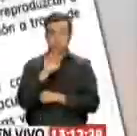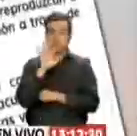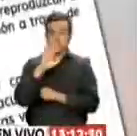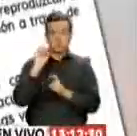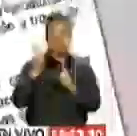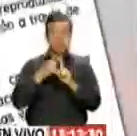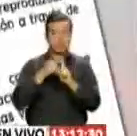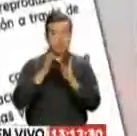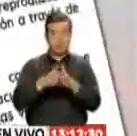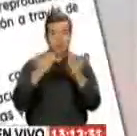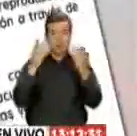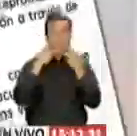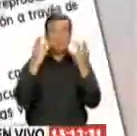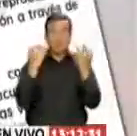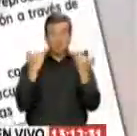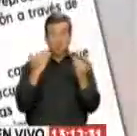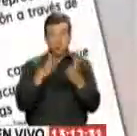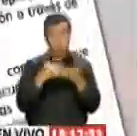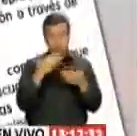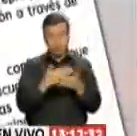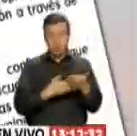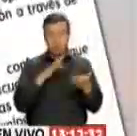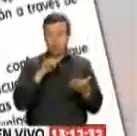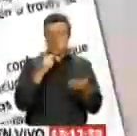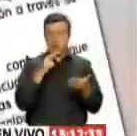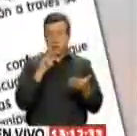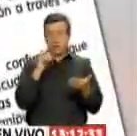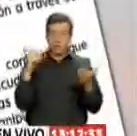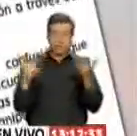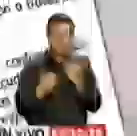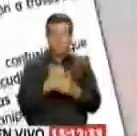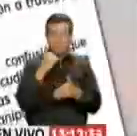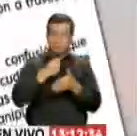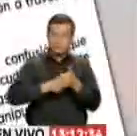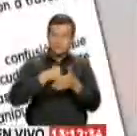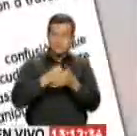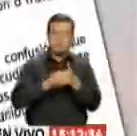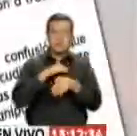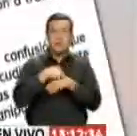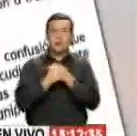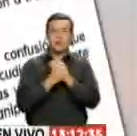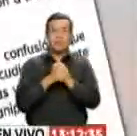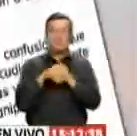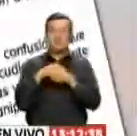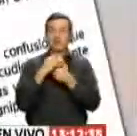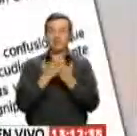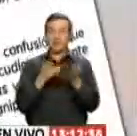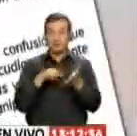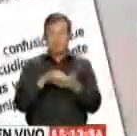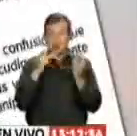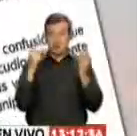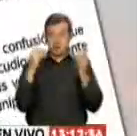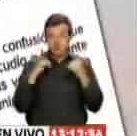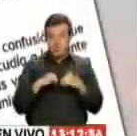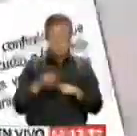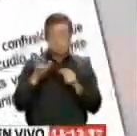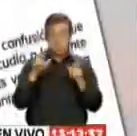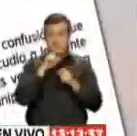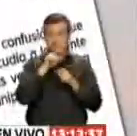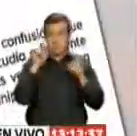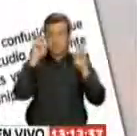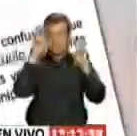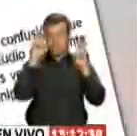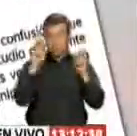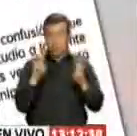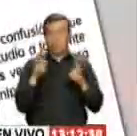público. Hoy, el telégrafo encara el desafío de modernizarse y aprovechar las herramientas tecnológicas para que sus contenidos